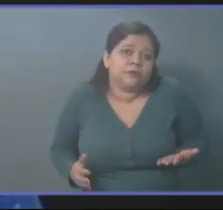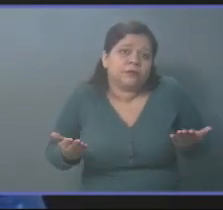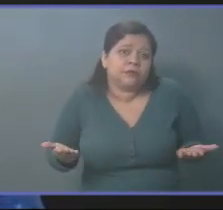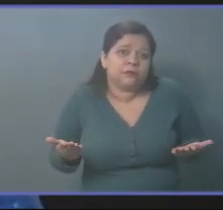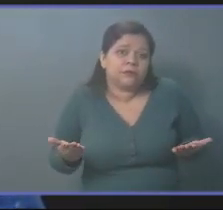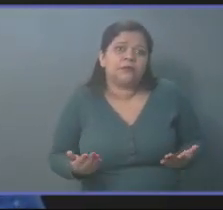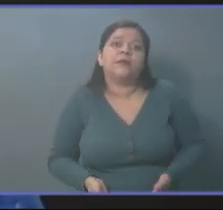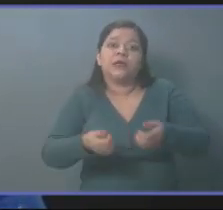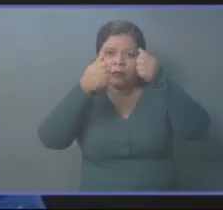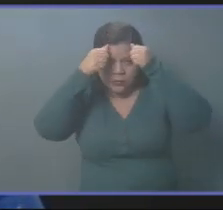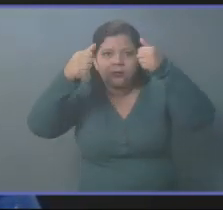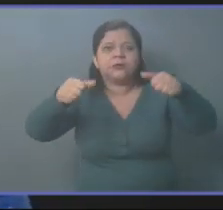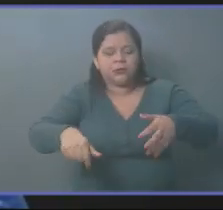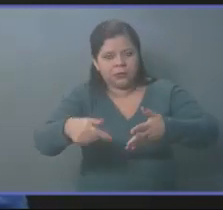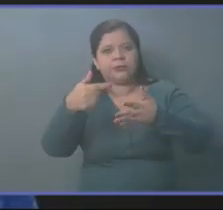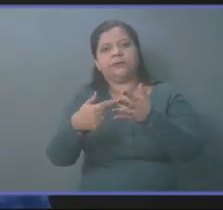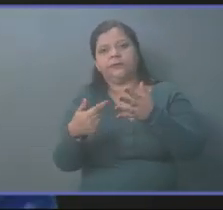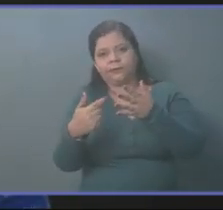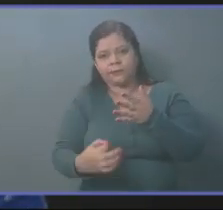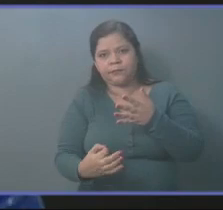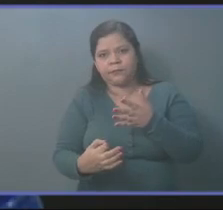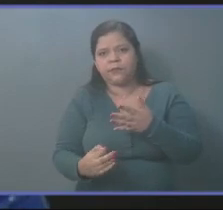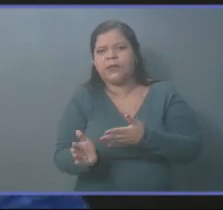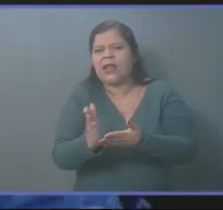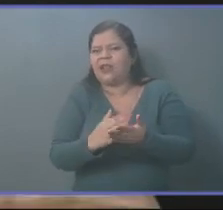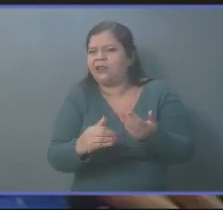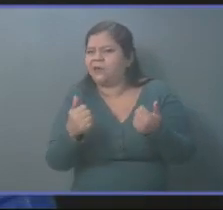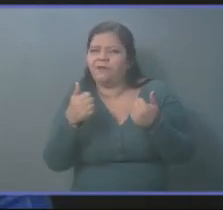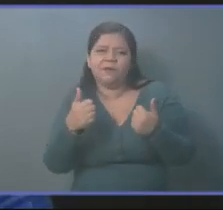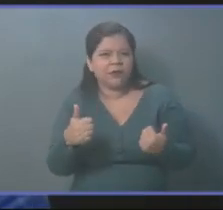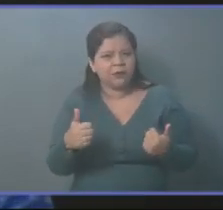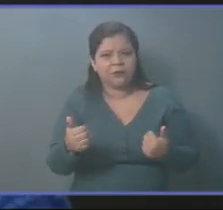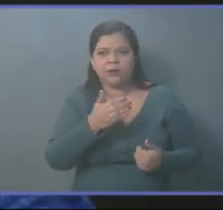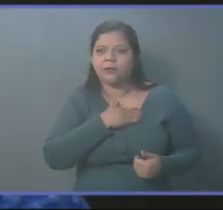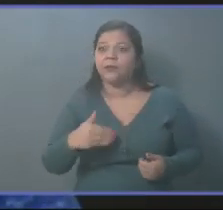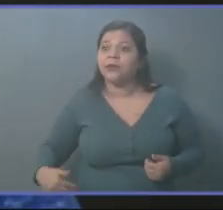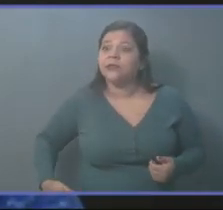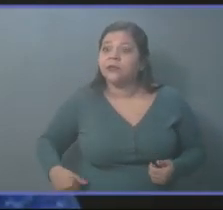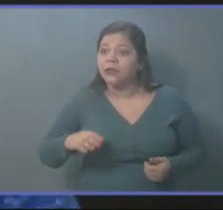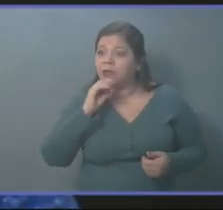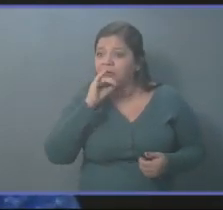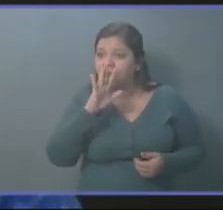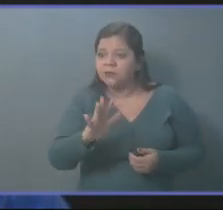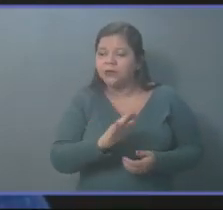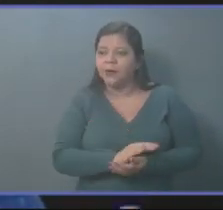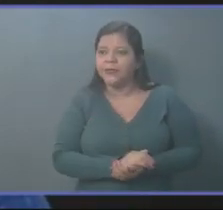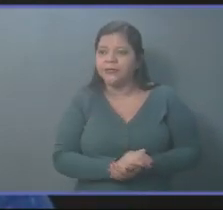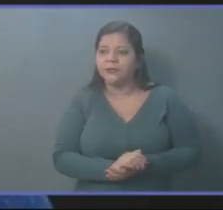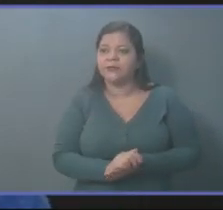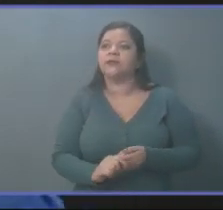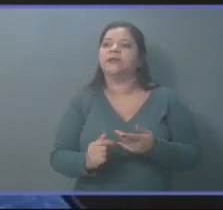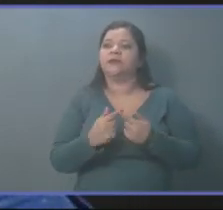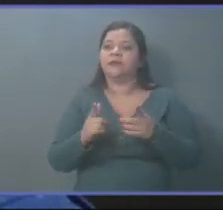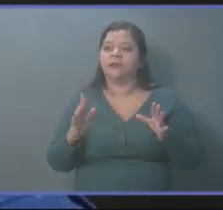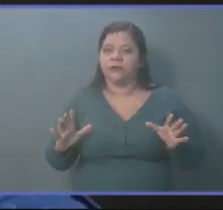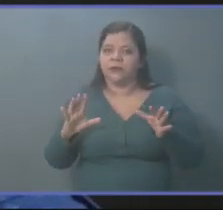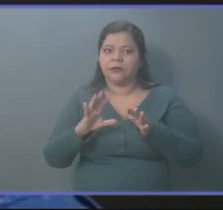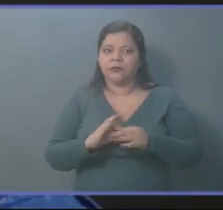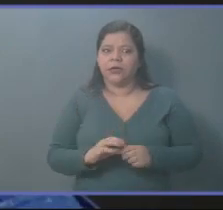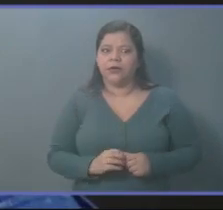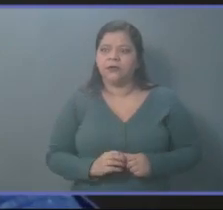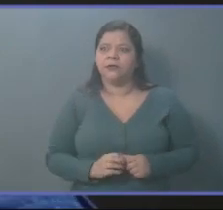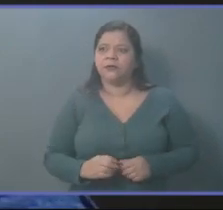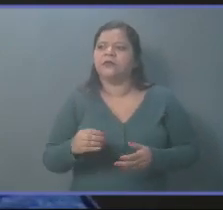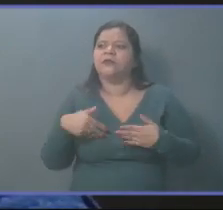Se aprueba una ley, y por muy buena que sea, si el Presidente dice que la va a vetar, ¿y entonces qué le estamos dando a la población